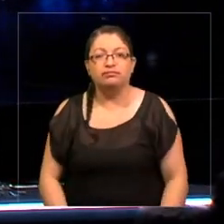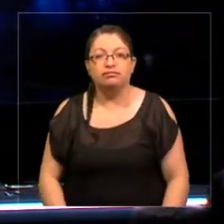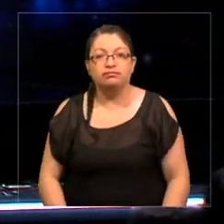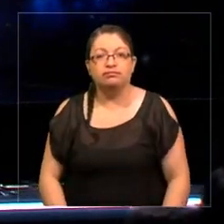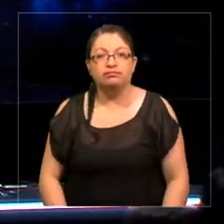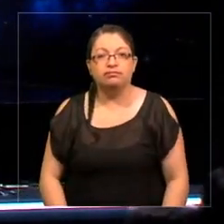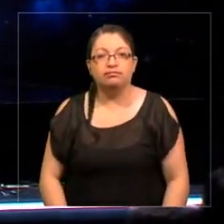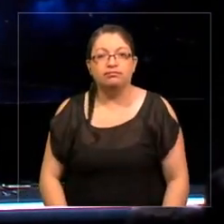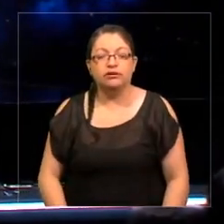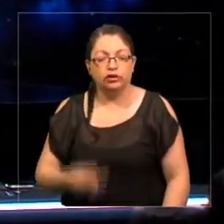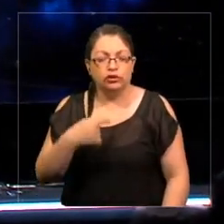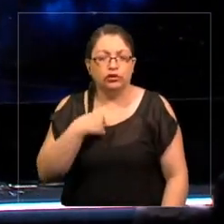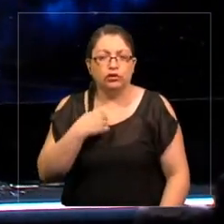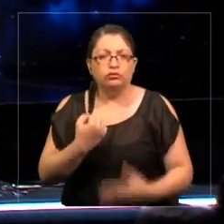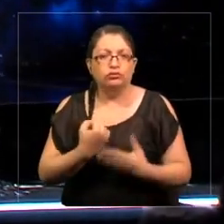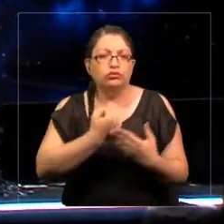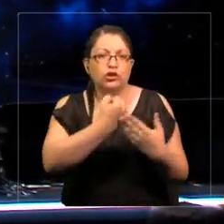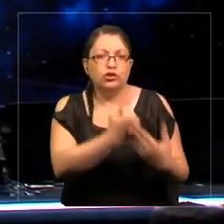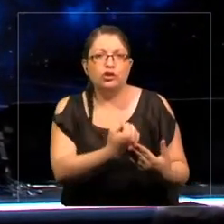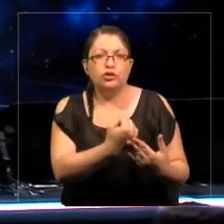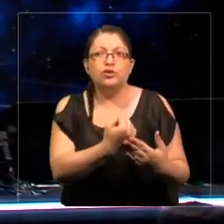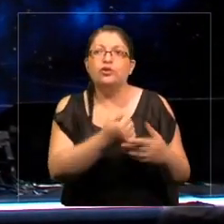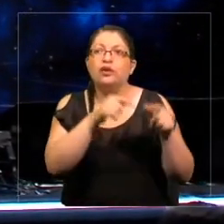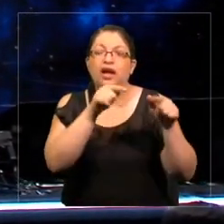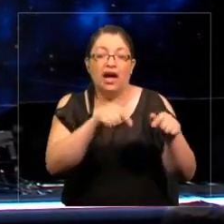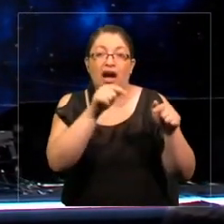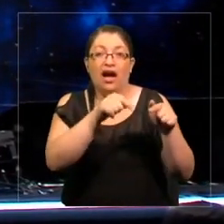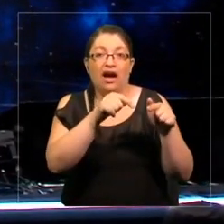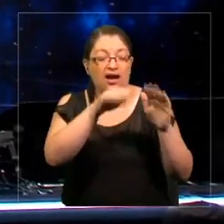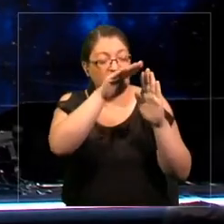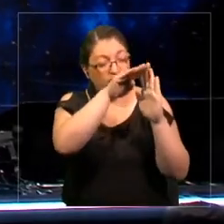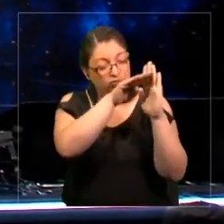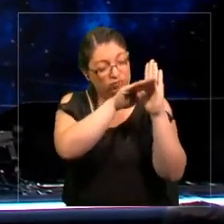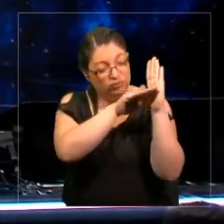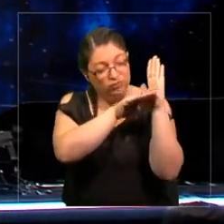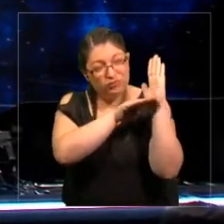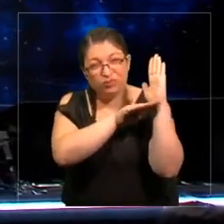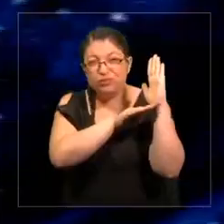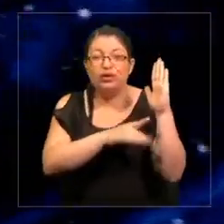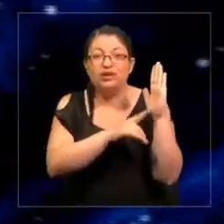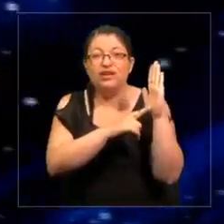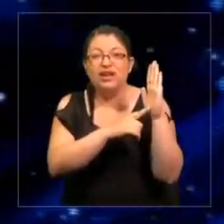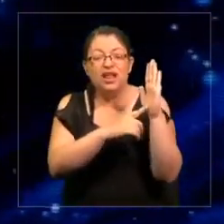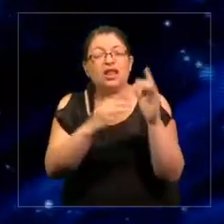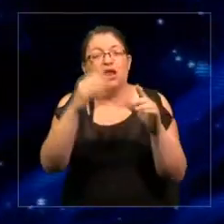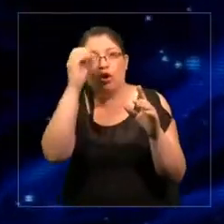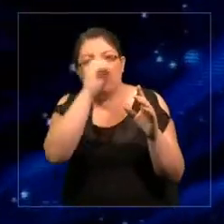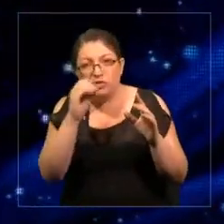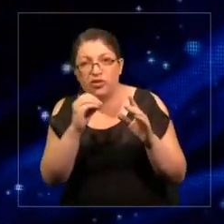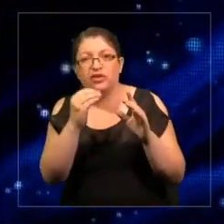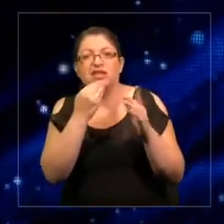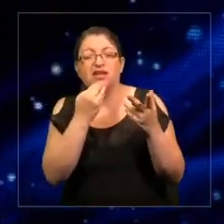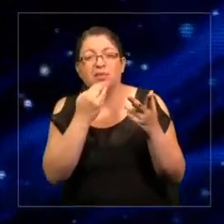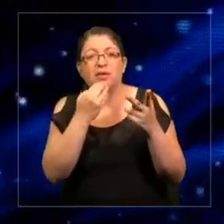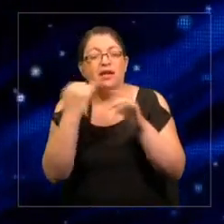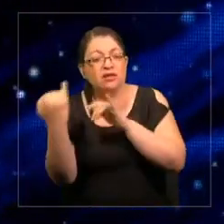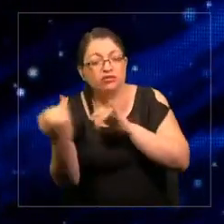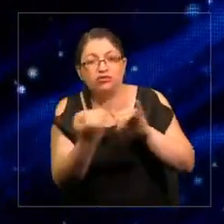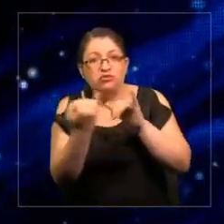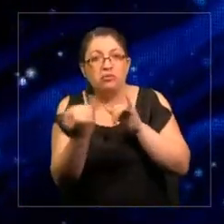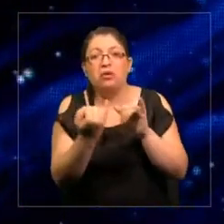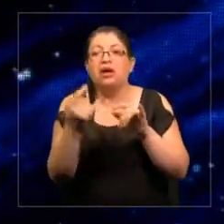yo he contribuido a esta pila de recomendaciones e informes no implementados.